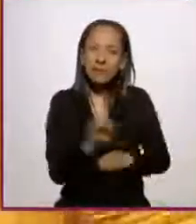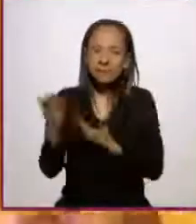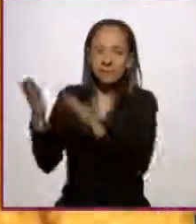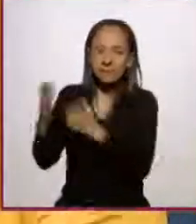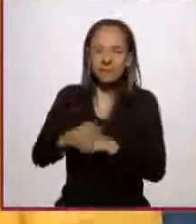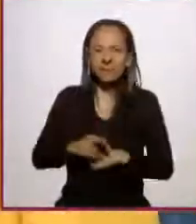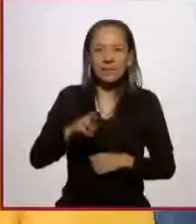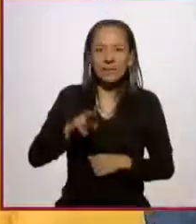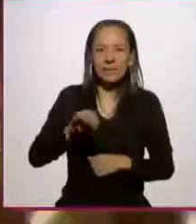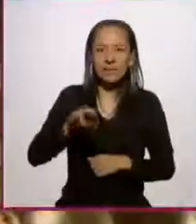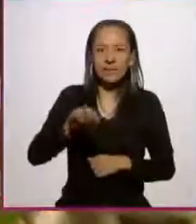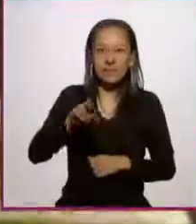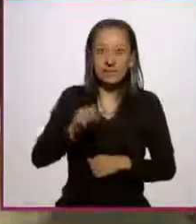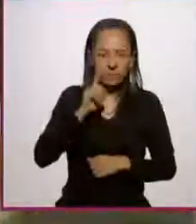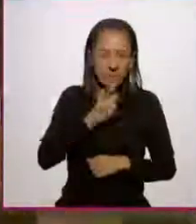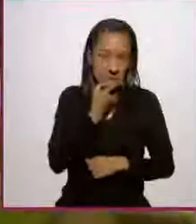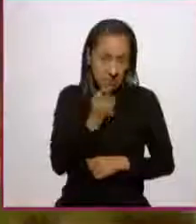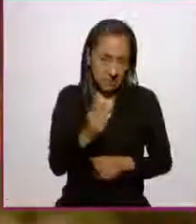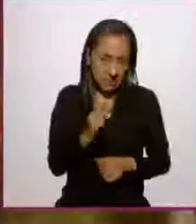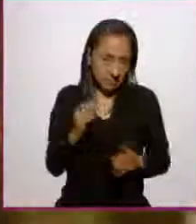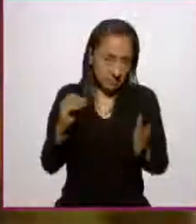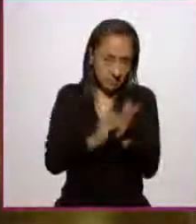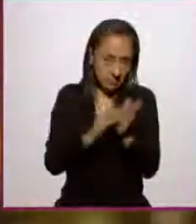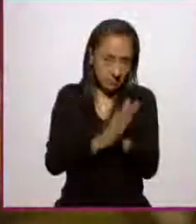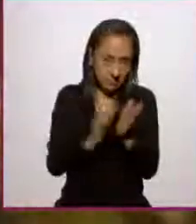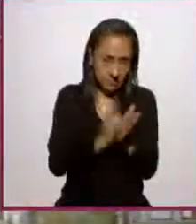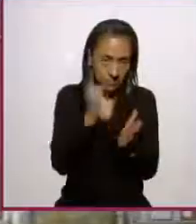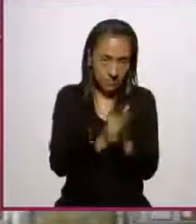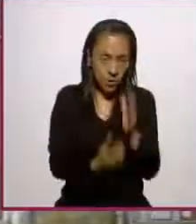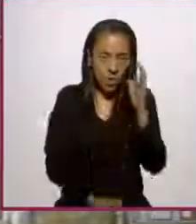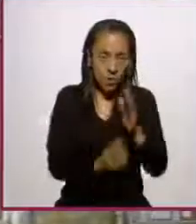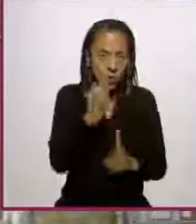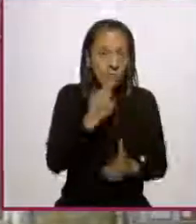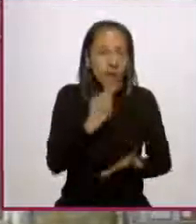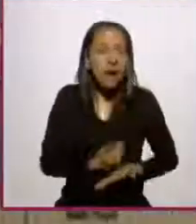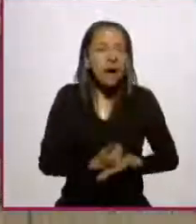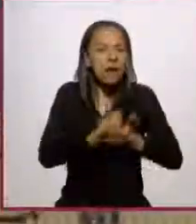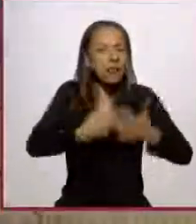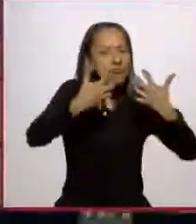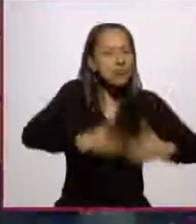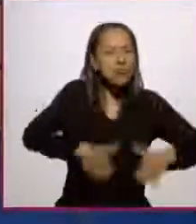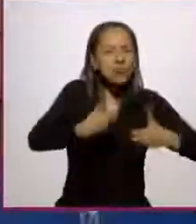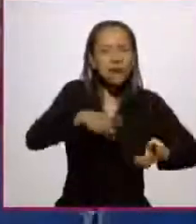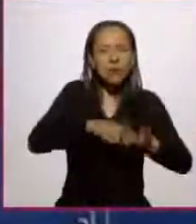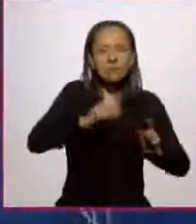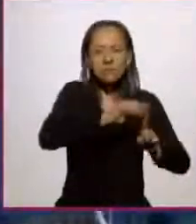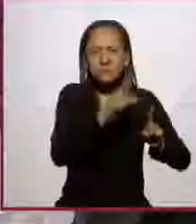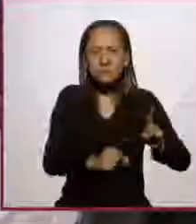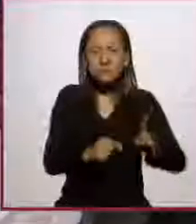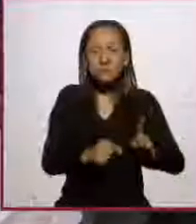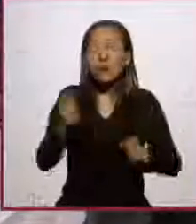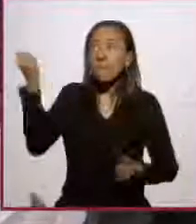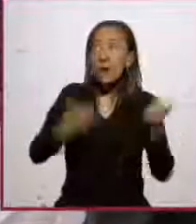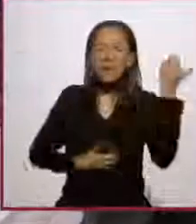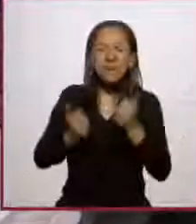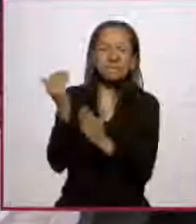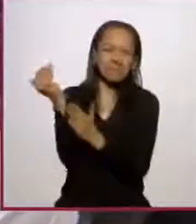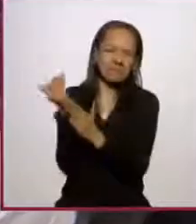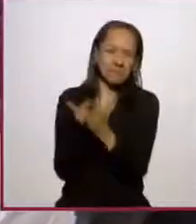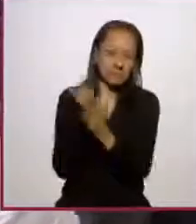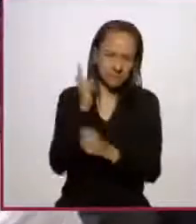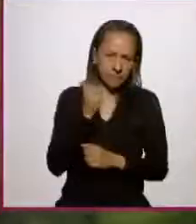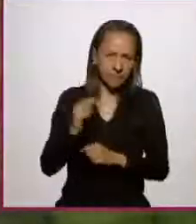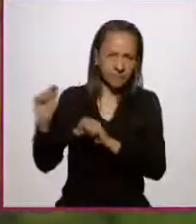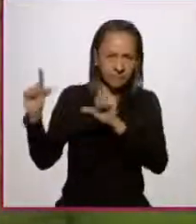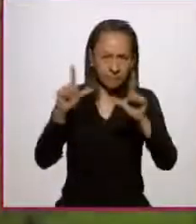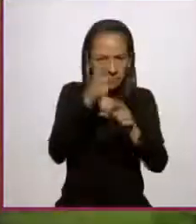Rivera aseveró que esta ley busca aumentar la producción nacional y que disminuyan las importaciones. Con imágenes de